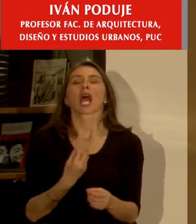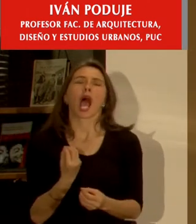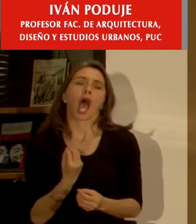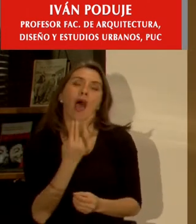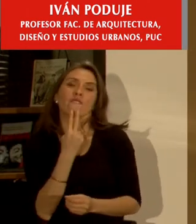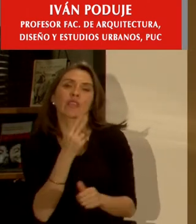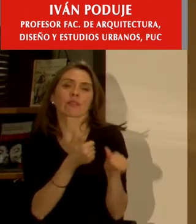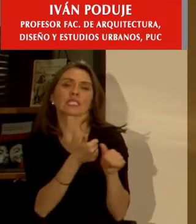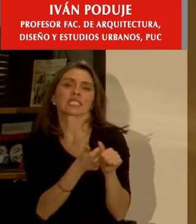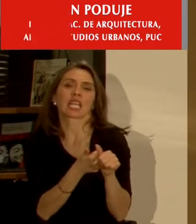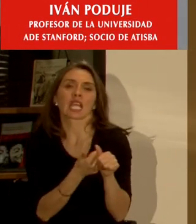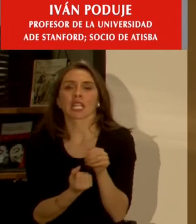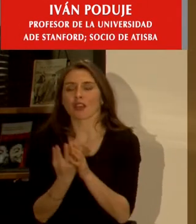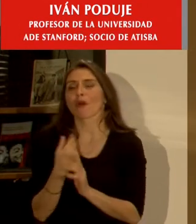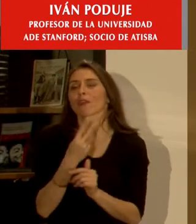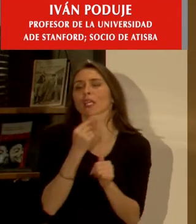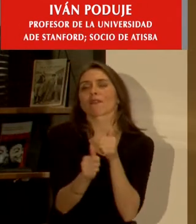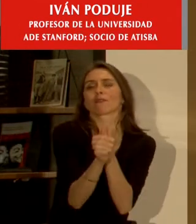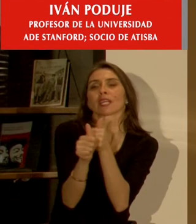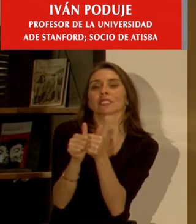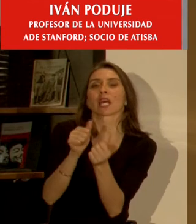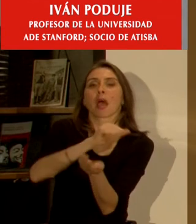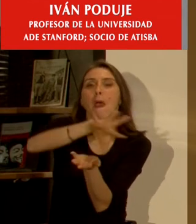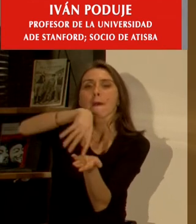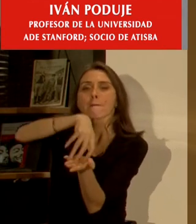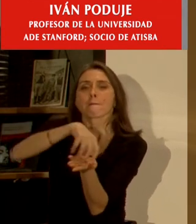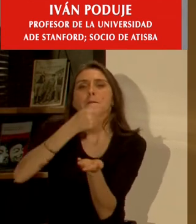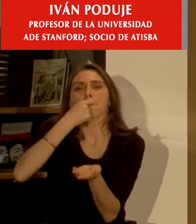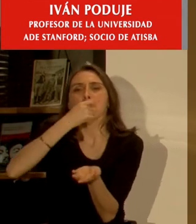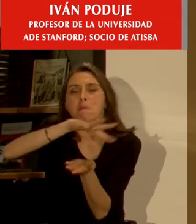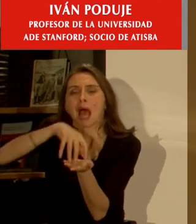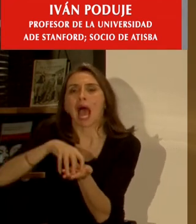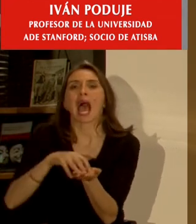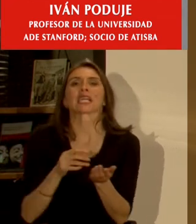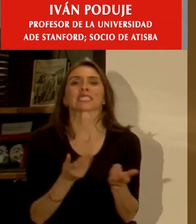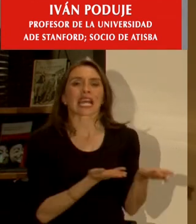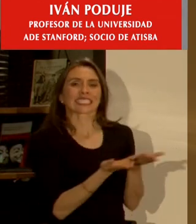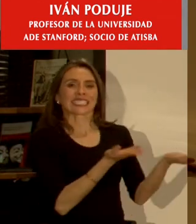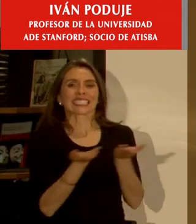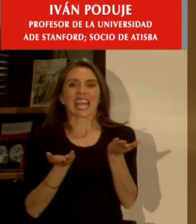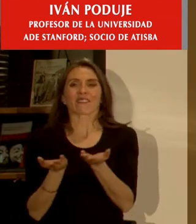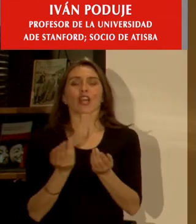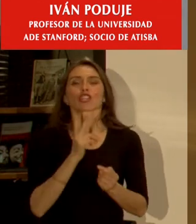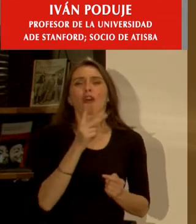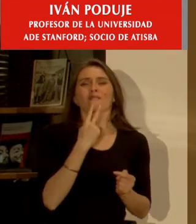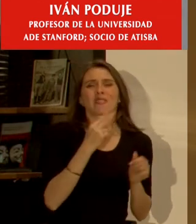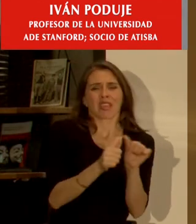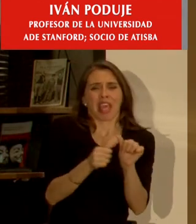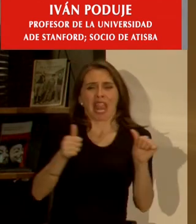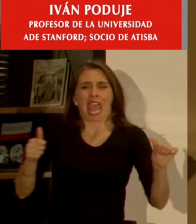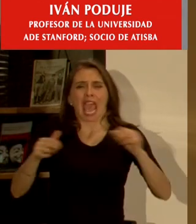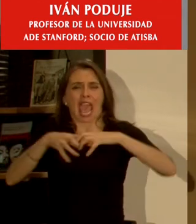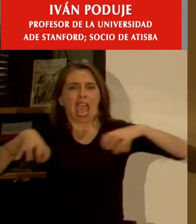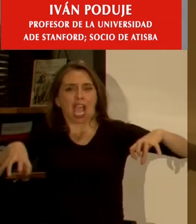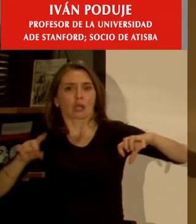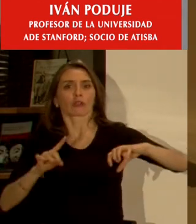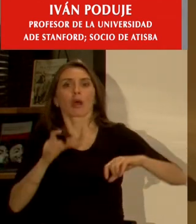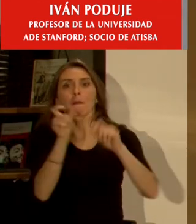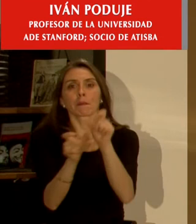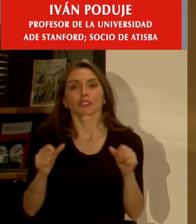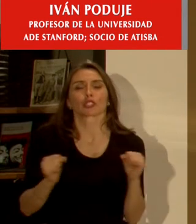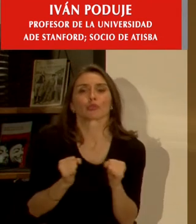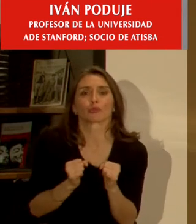porque son nuevos hogares que quiere estar cerca de parques y servicios que valora la vida urbana y ya no tanto el suburbio y que tiene susto